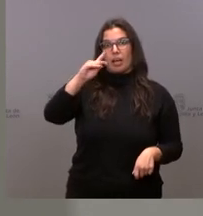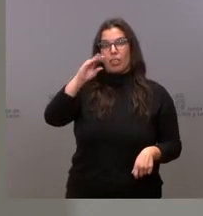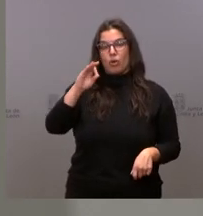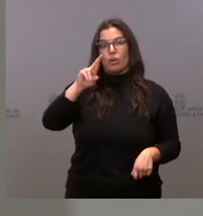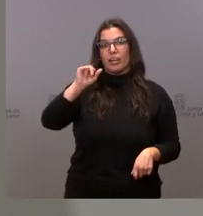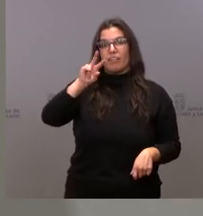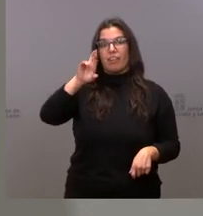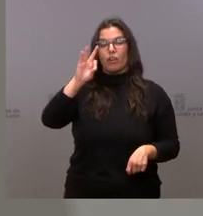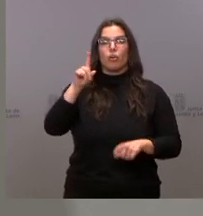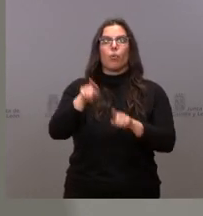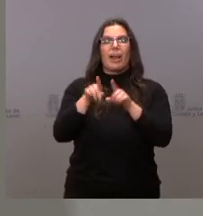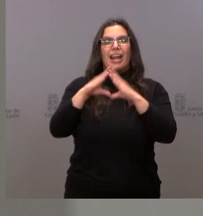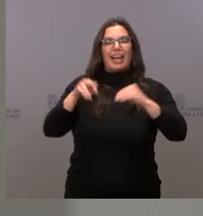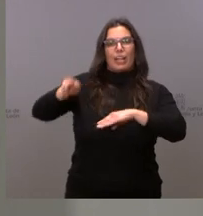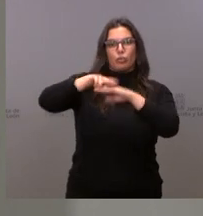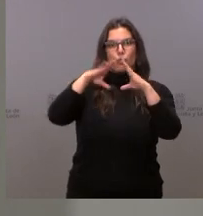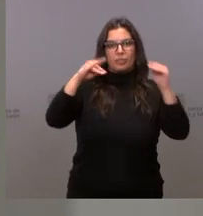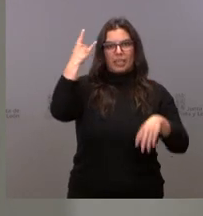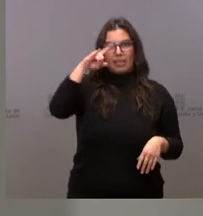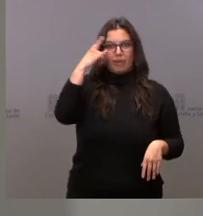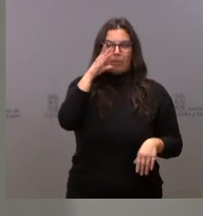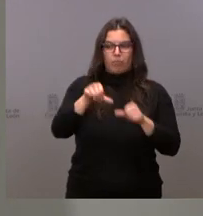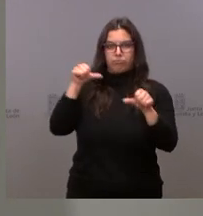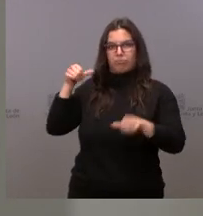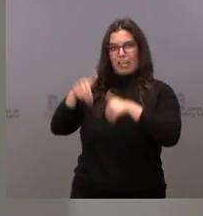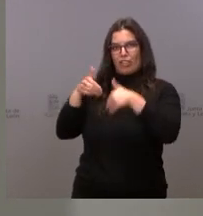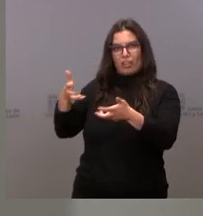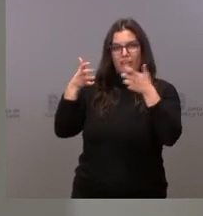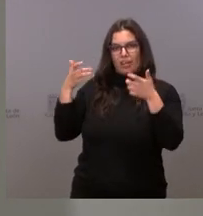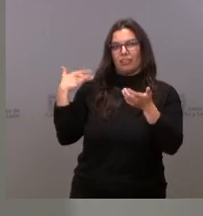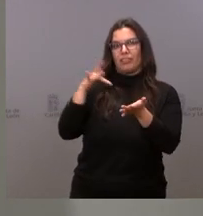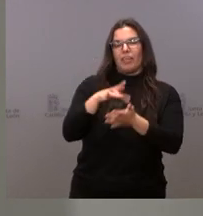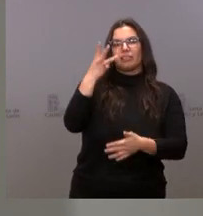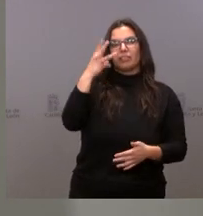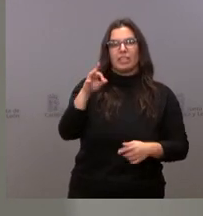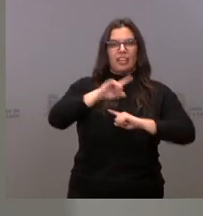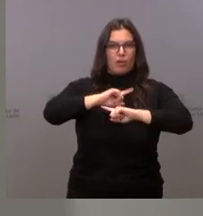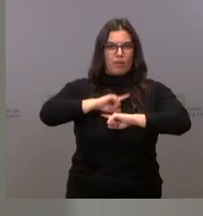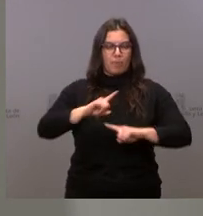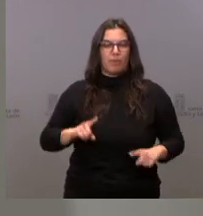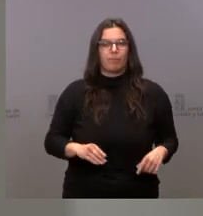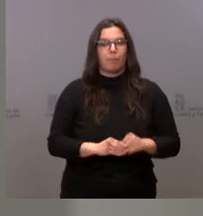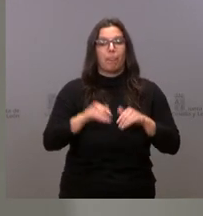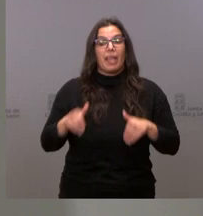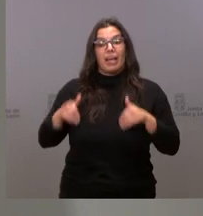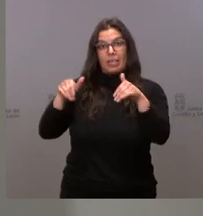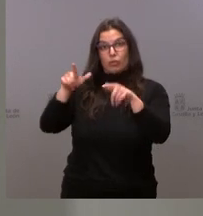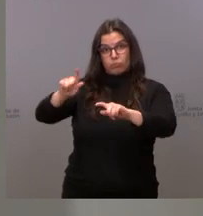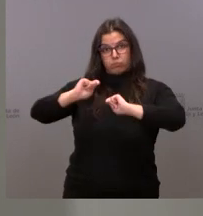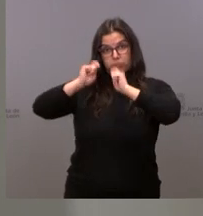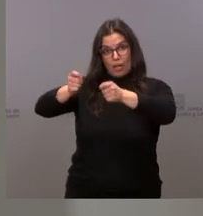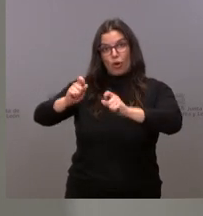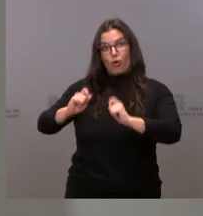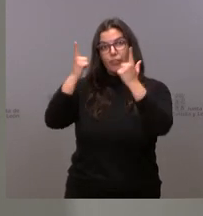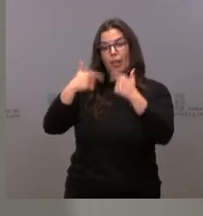Universidad de Salamanca, como resultado de su victoria en las elecciones del pasado 30 de noviembre. El candidato tomará posesión de su cargo